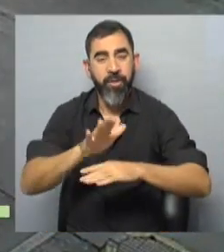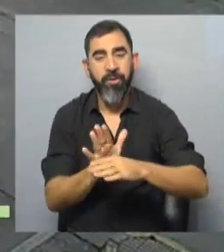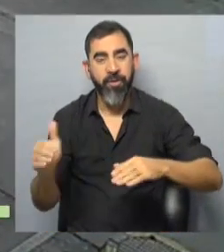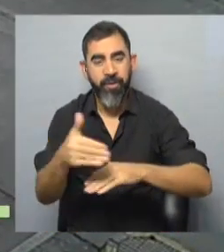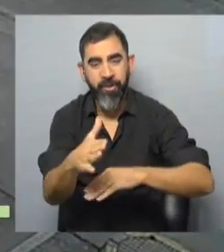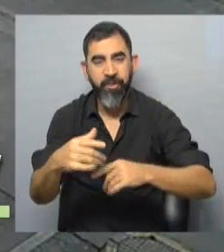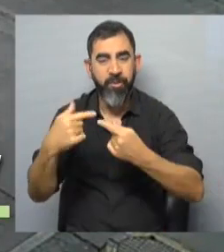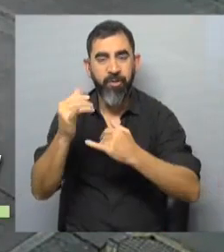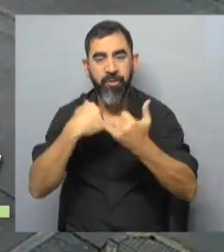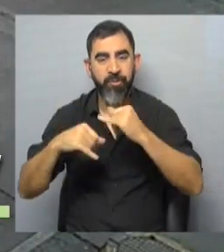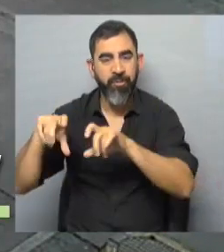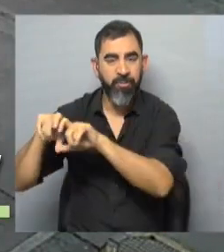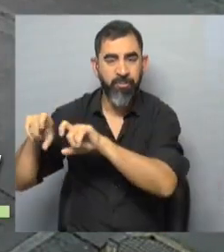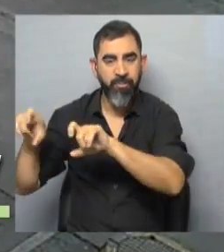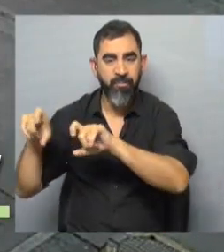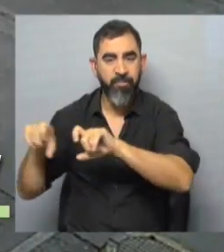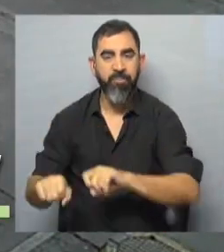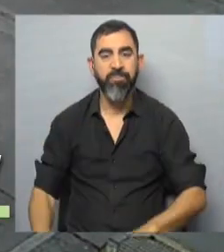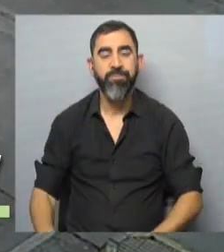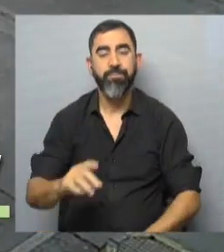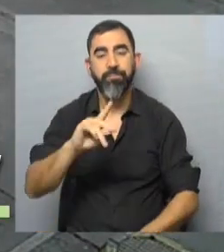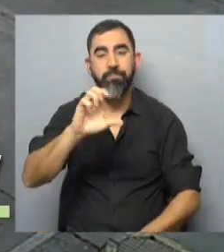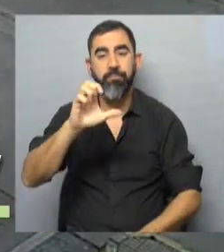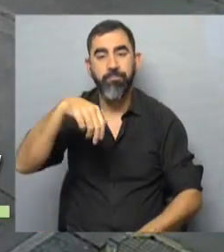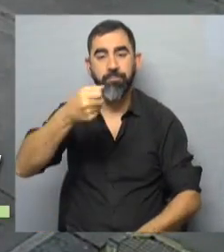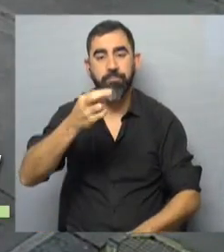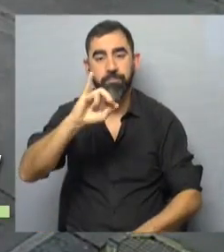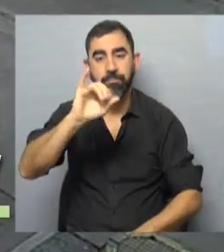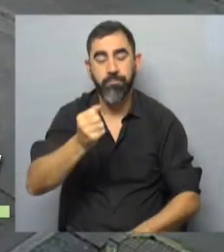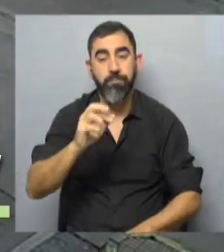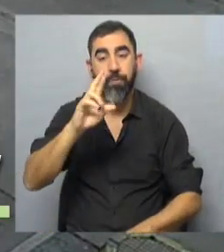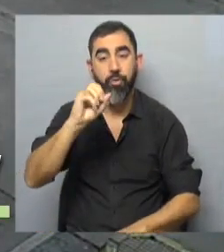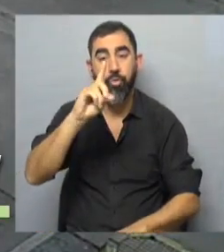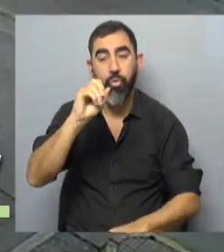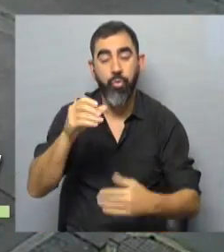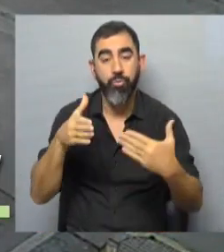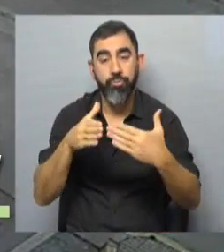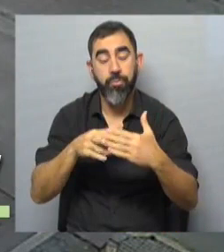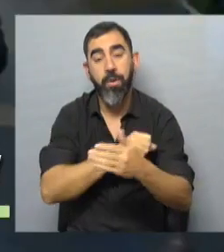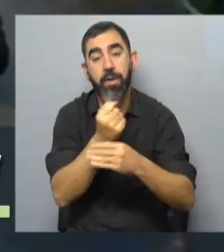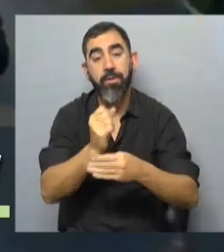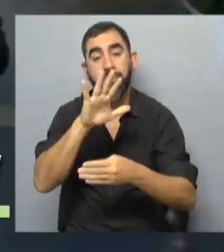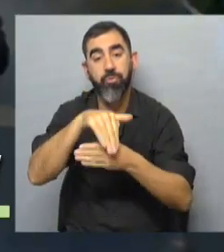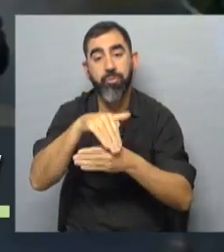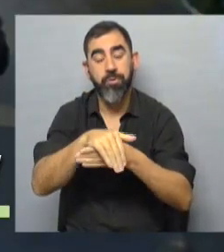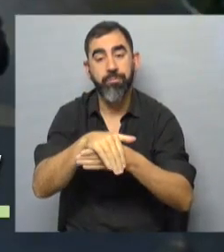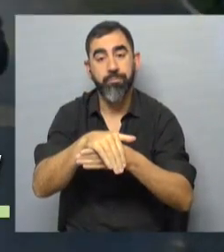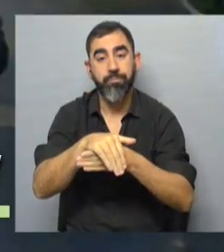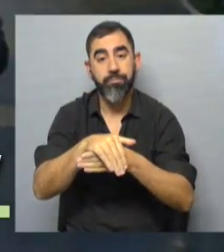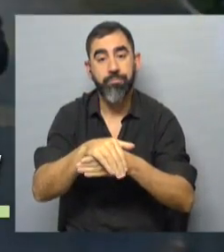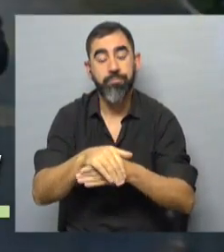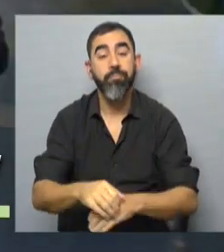en tiempo real. Bien, Pablo de María desde Rodó hasta Avenida Rivera, hasta las 5 de la tarde va a estar cortado y Pandit Neru